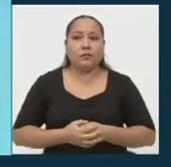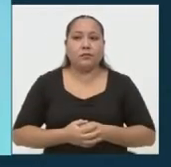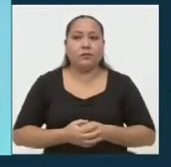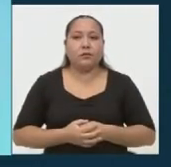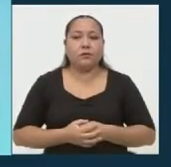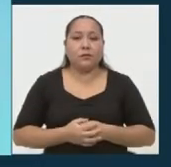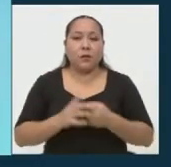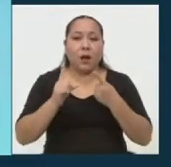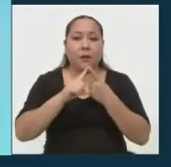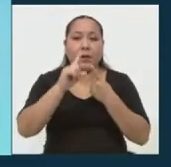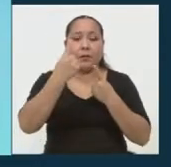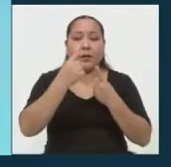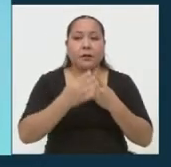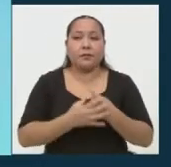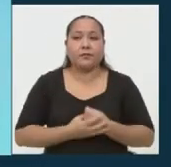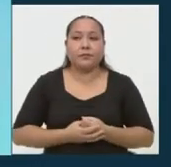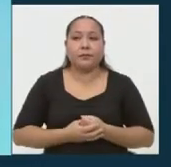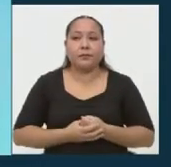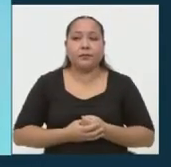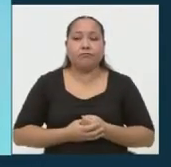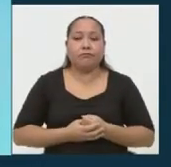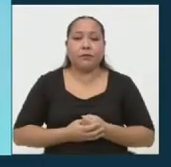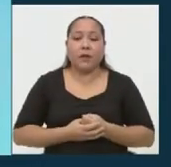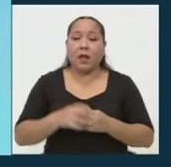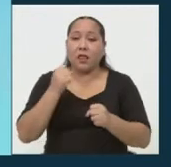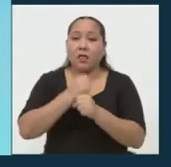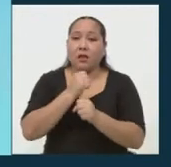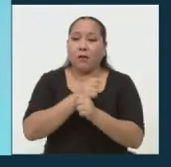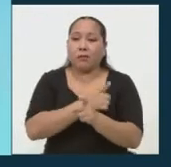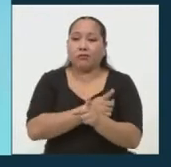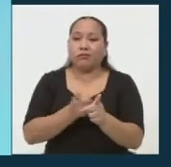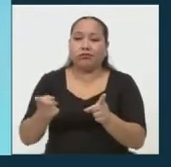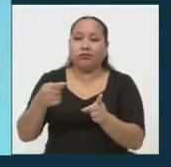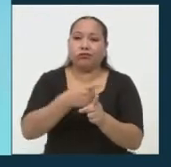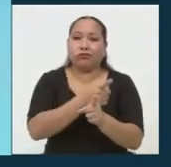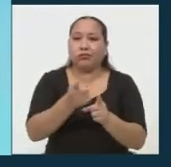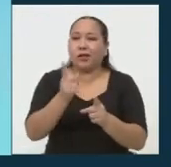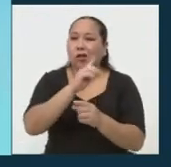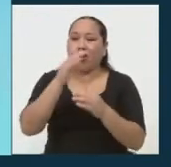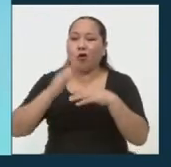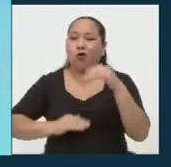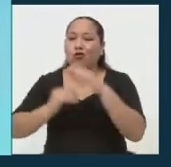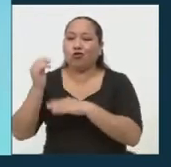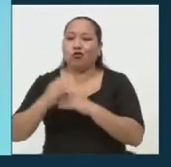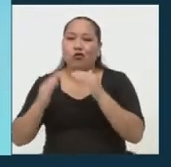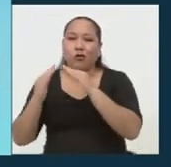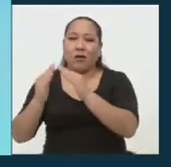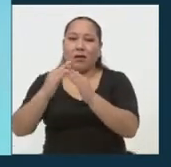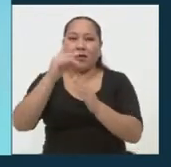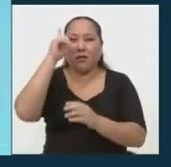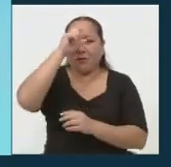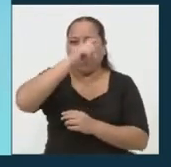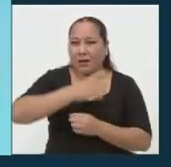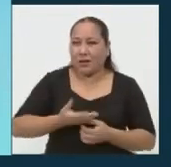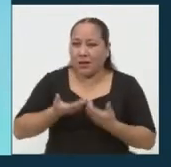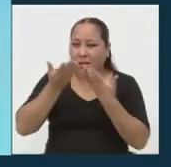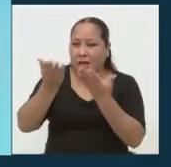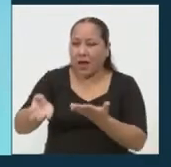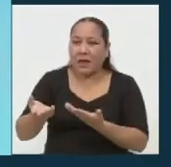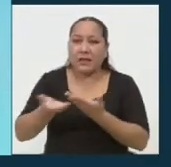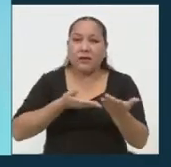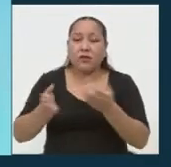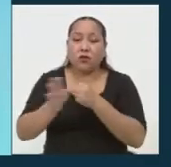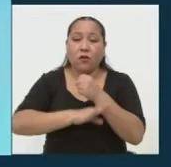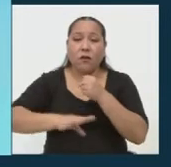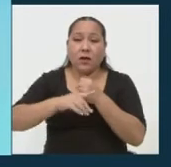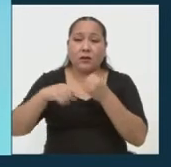La primera pregunta. La informalidad en la construcción de viviendas hace más difícil llevar servicios básicos a las poblaciones